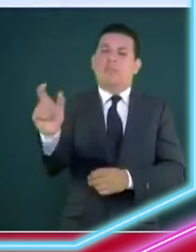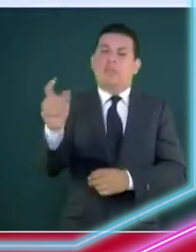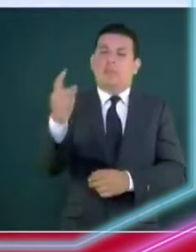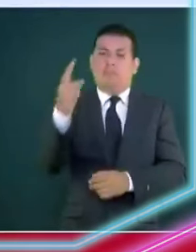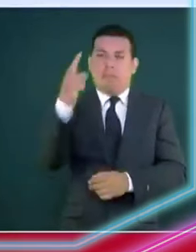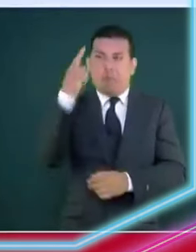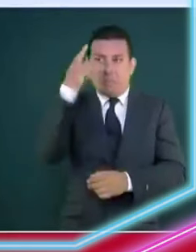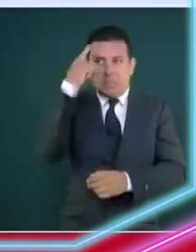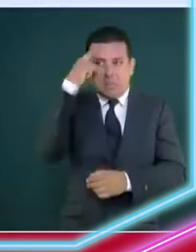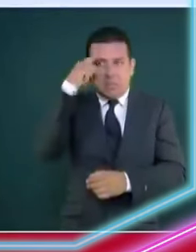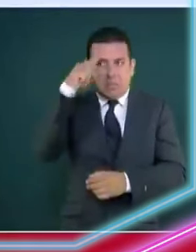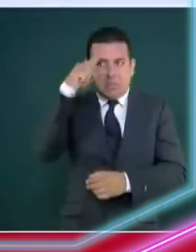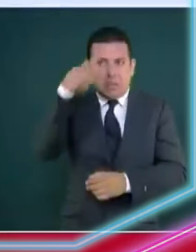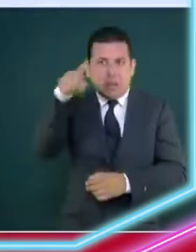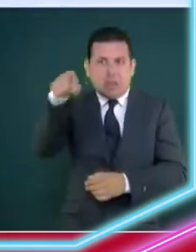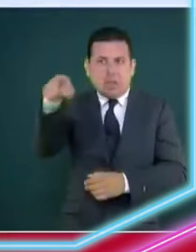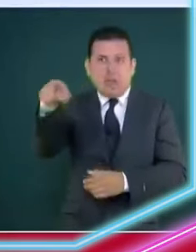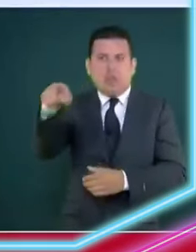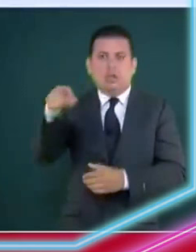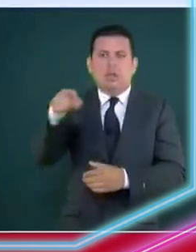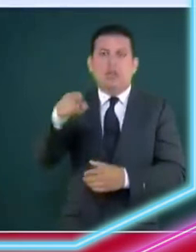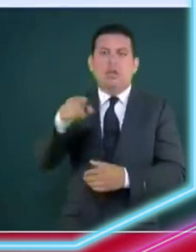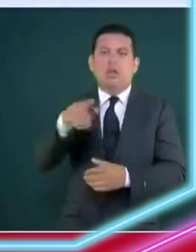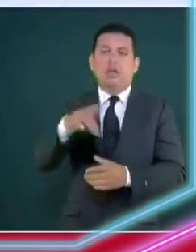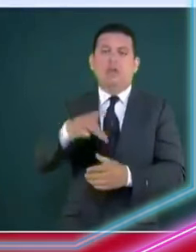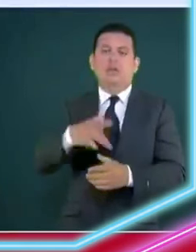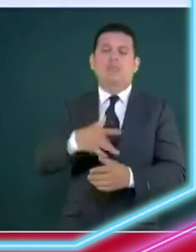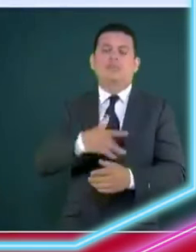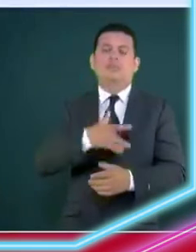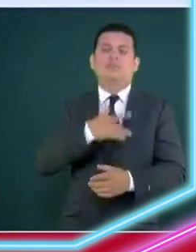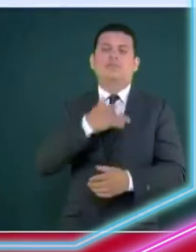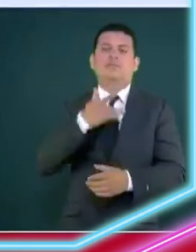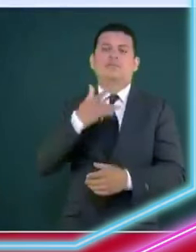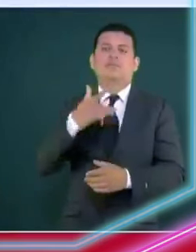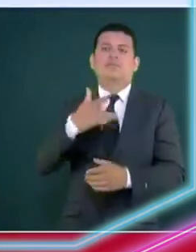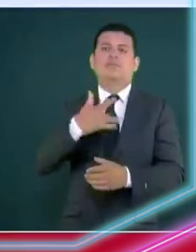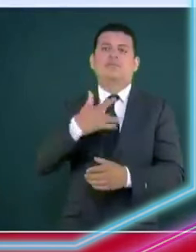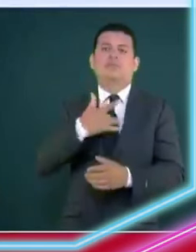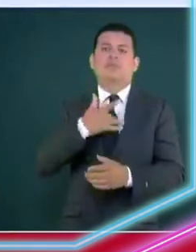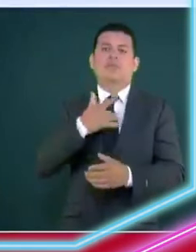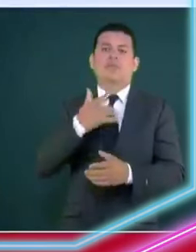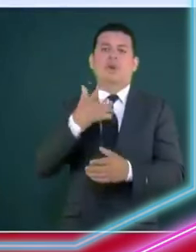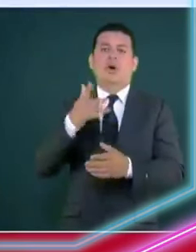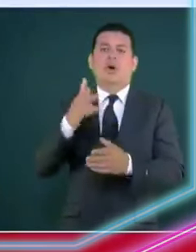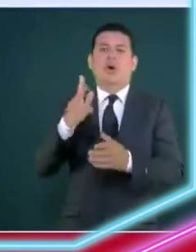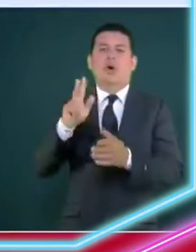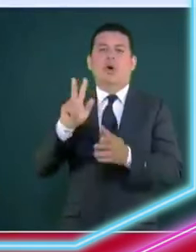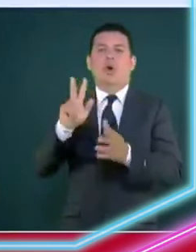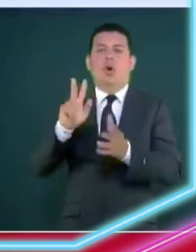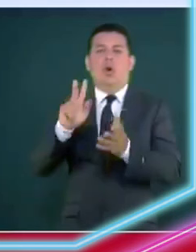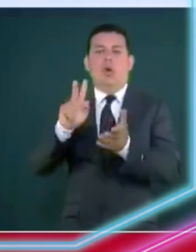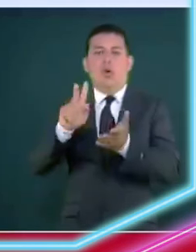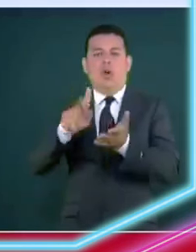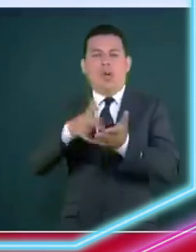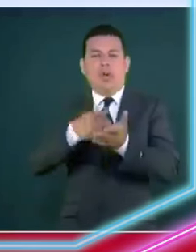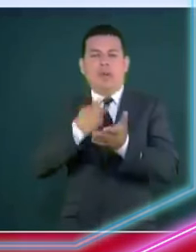que son colombia y ecuador también van a ser lo mismo y aquí yo me quedo pensando en la segunda cosa que no me